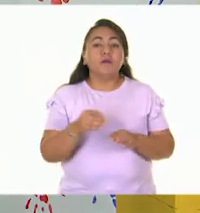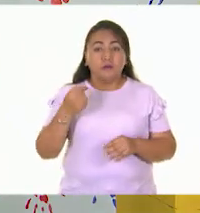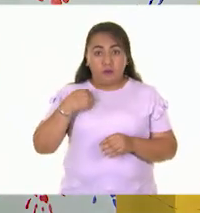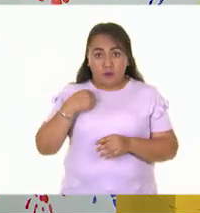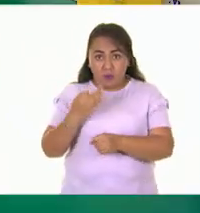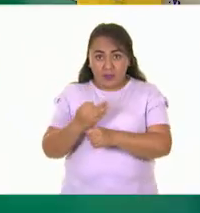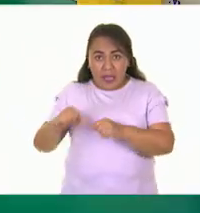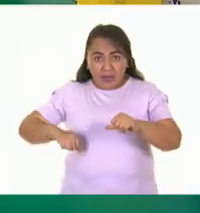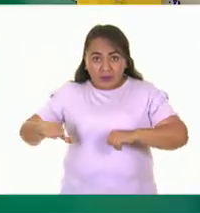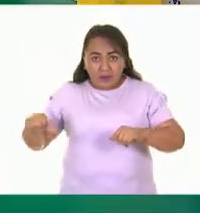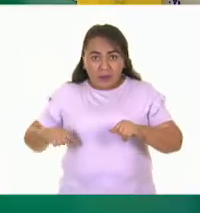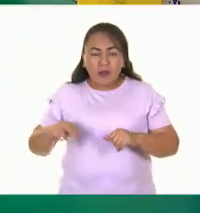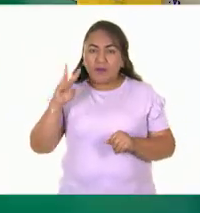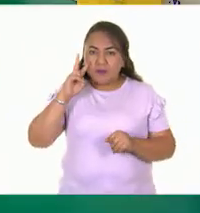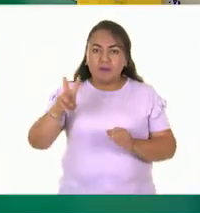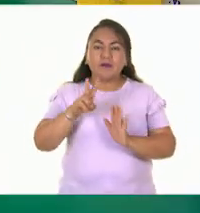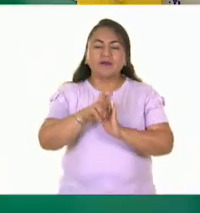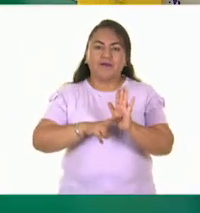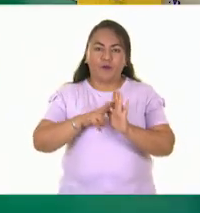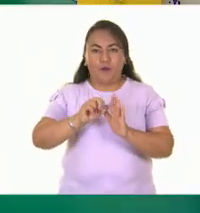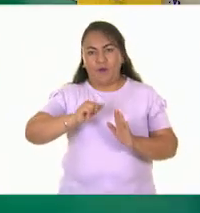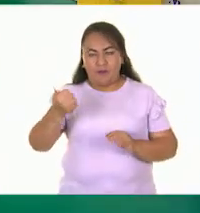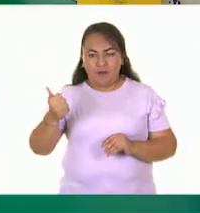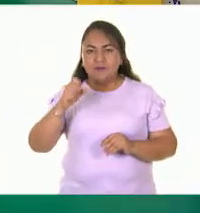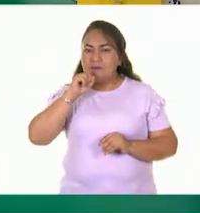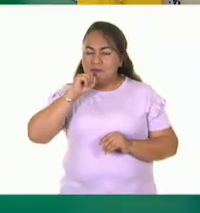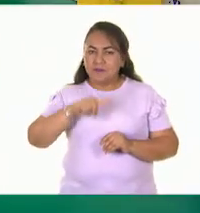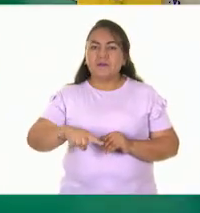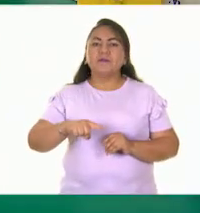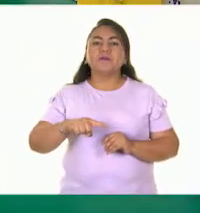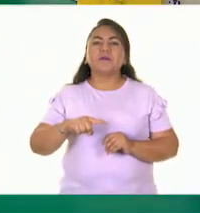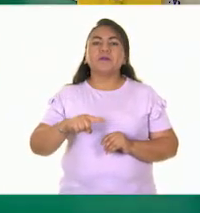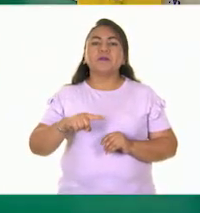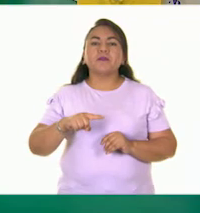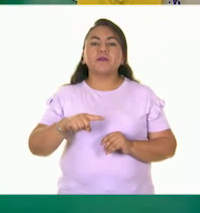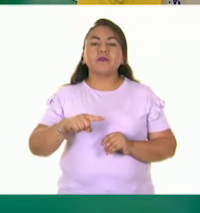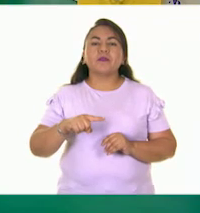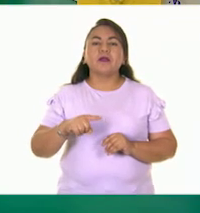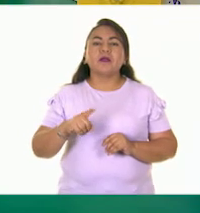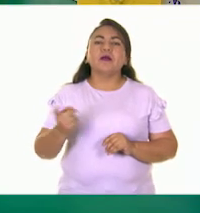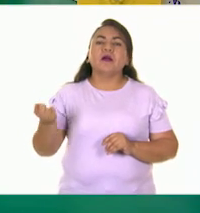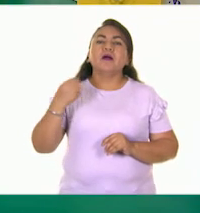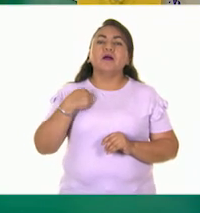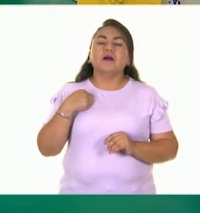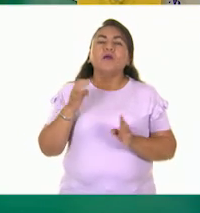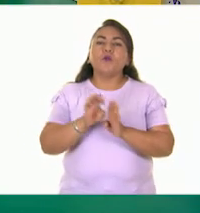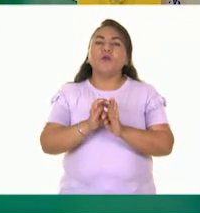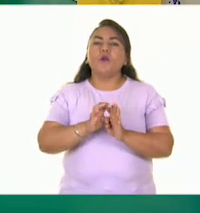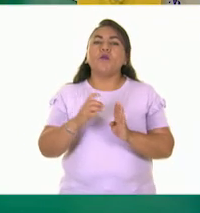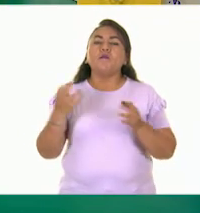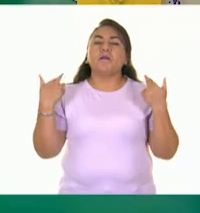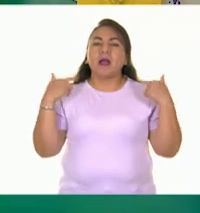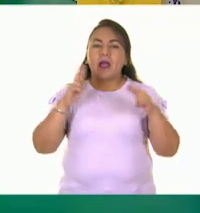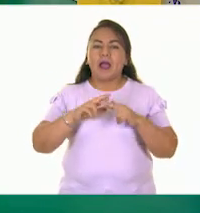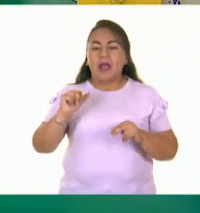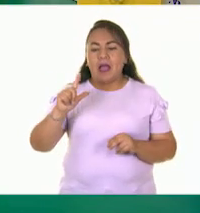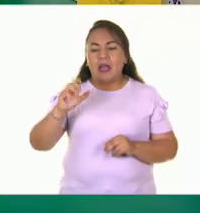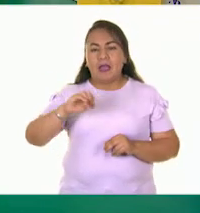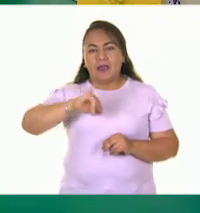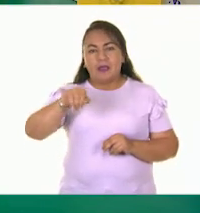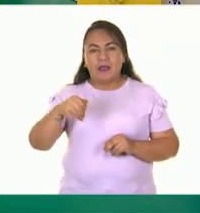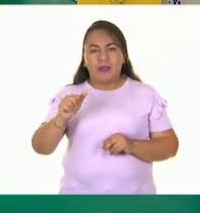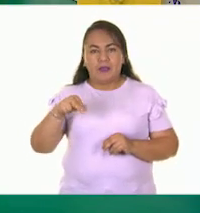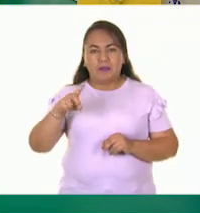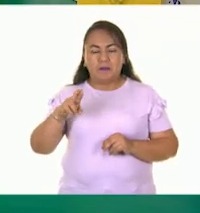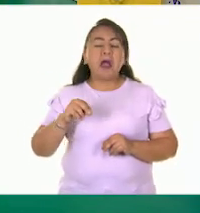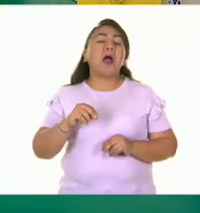comenzar la actividad vamos a ver el siguiente video también que nos está haciendo el maestro Alejandro. Ay,